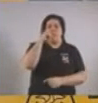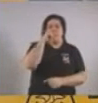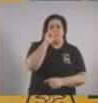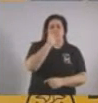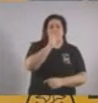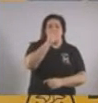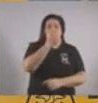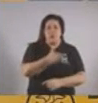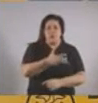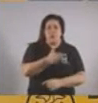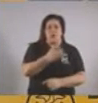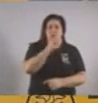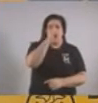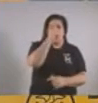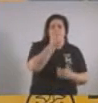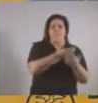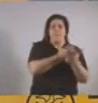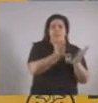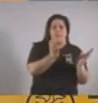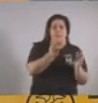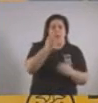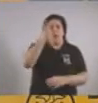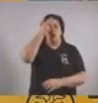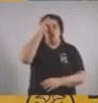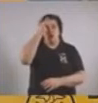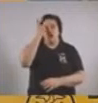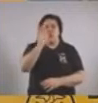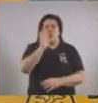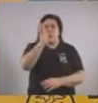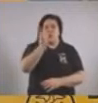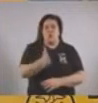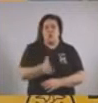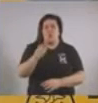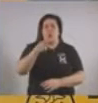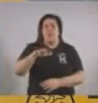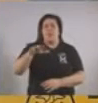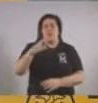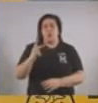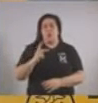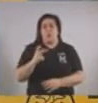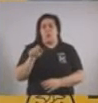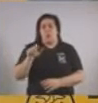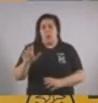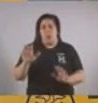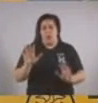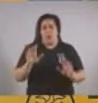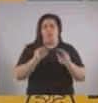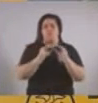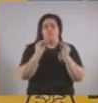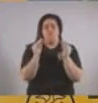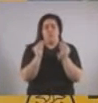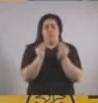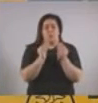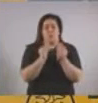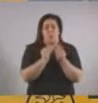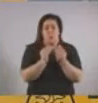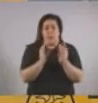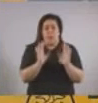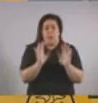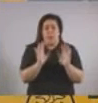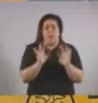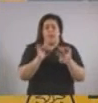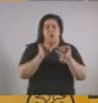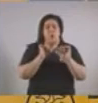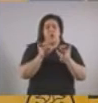público y en el 88% en el sector privado. O sea, en conclusión, la